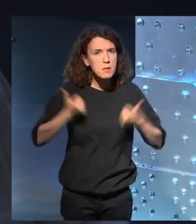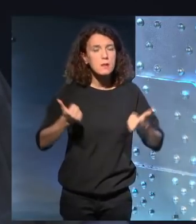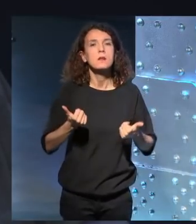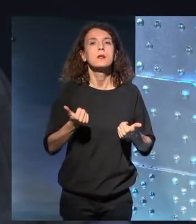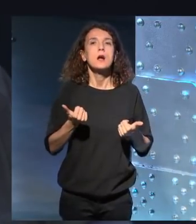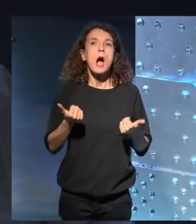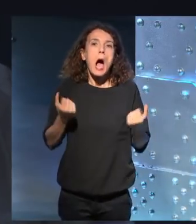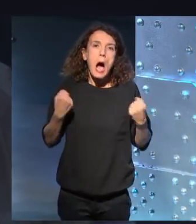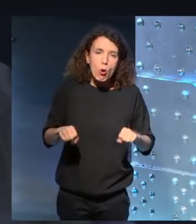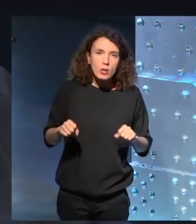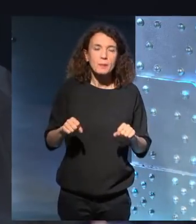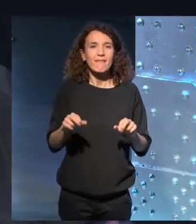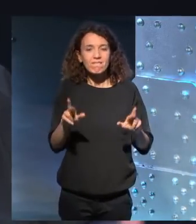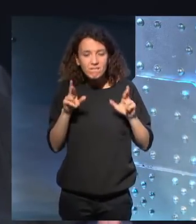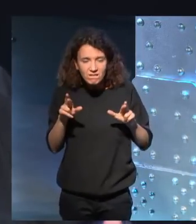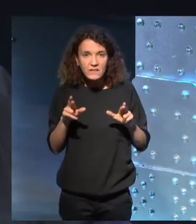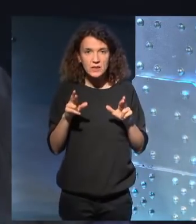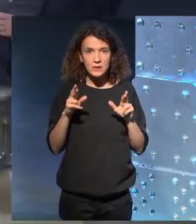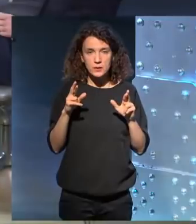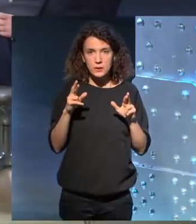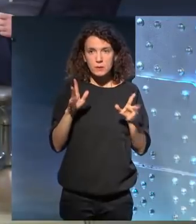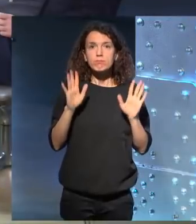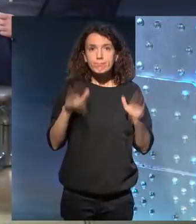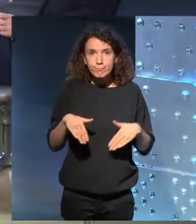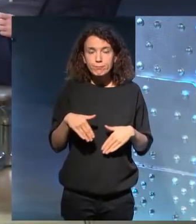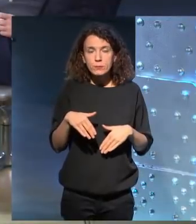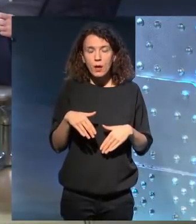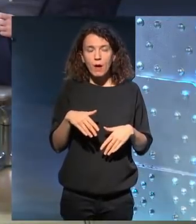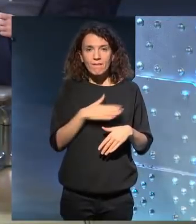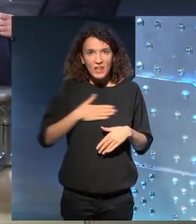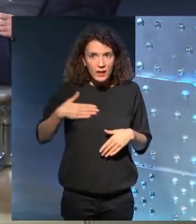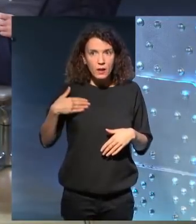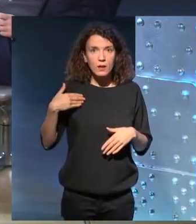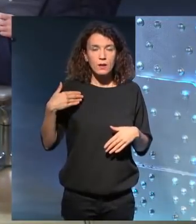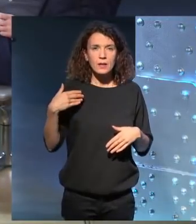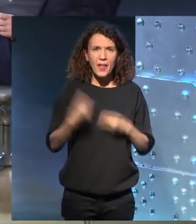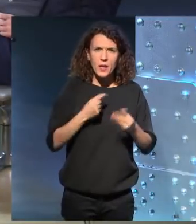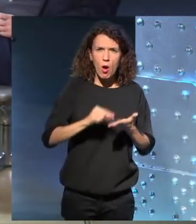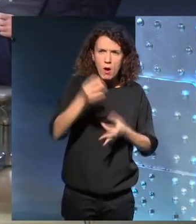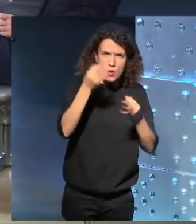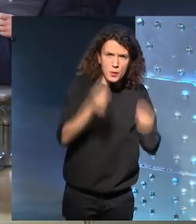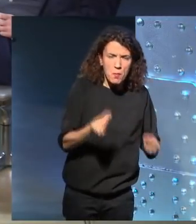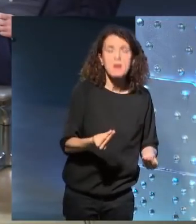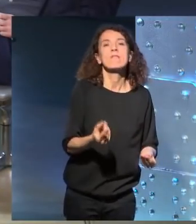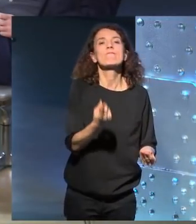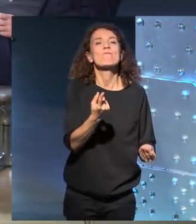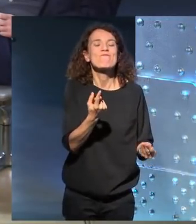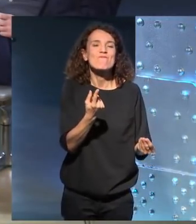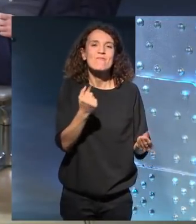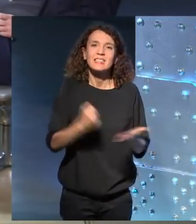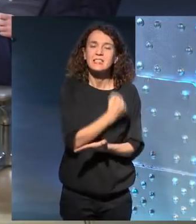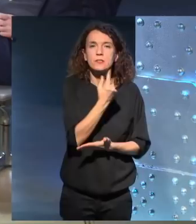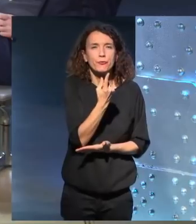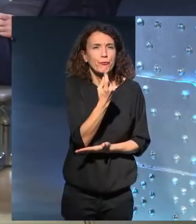esperanzas de, por fin, hacerlo bien, me faltó un poquito, o un